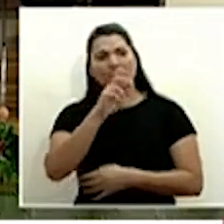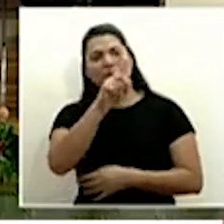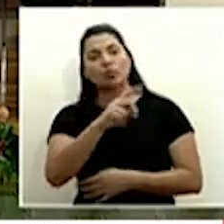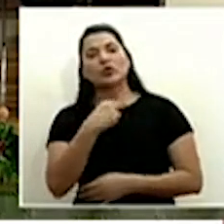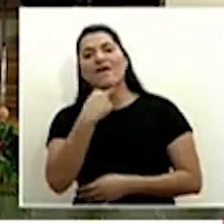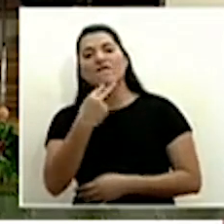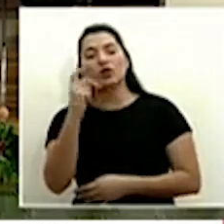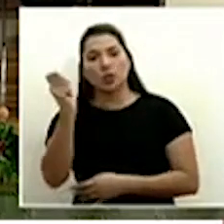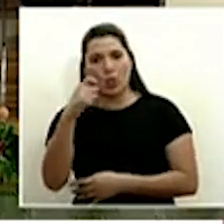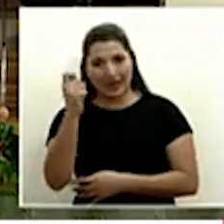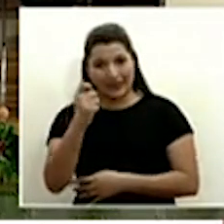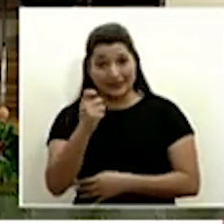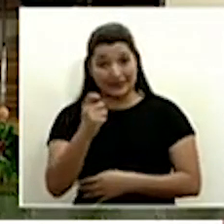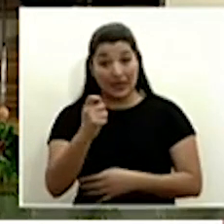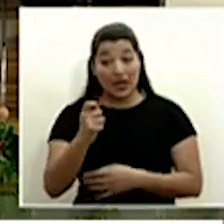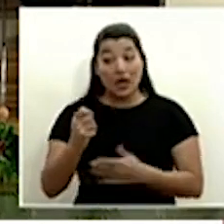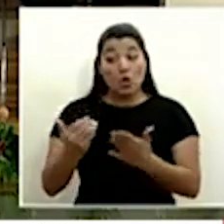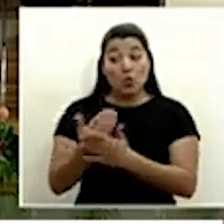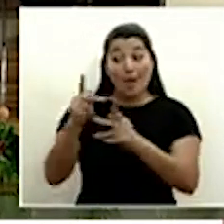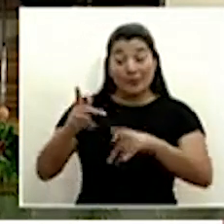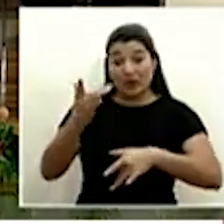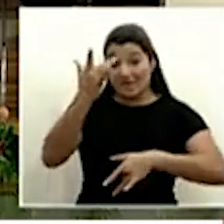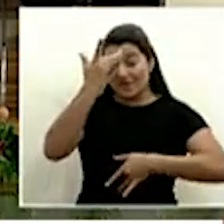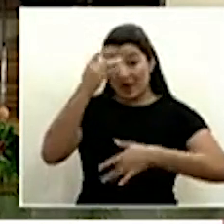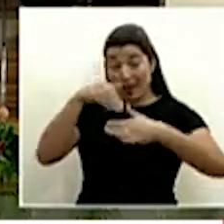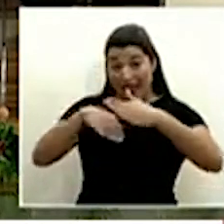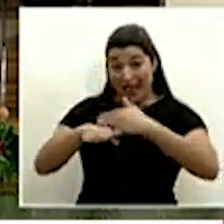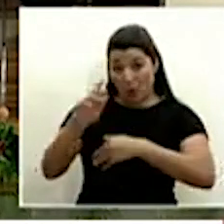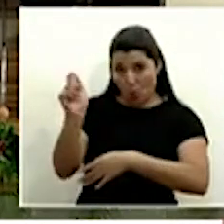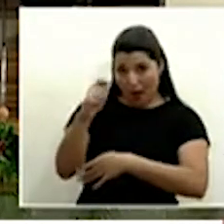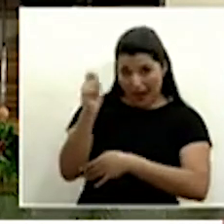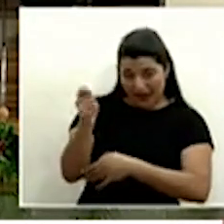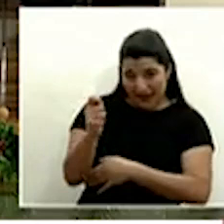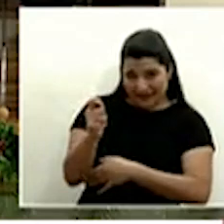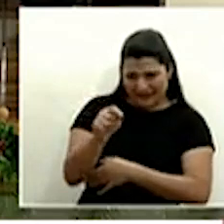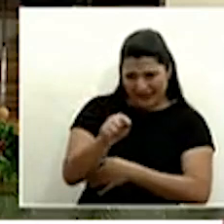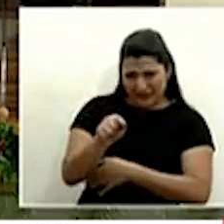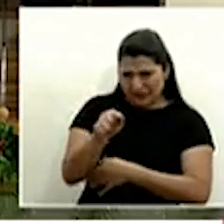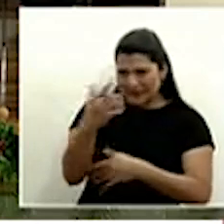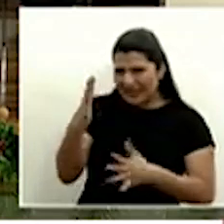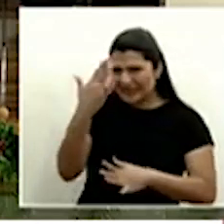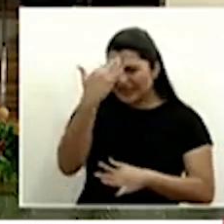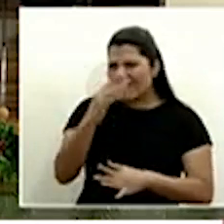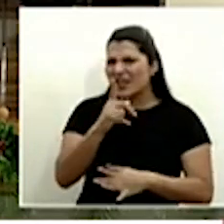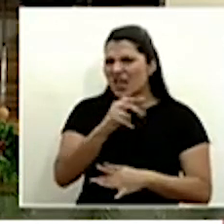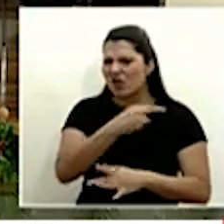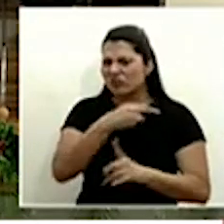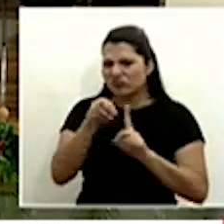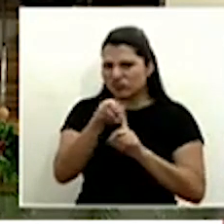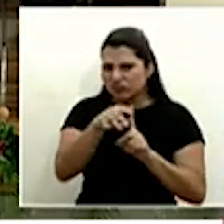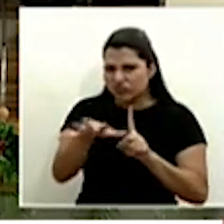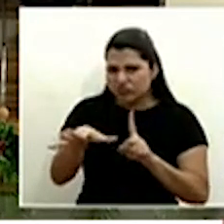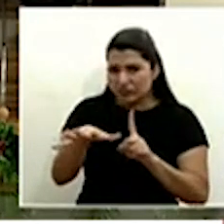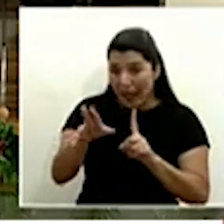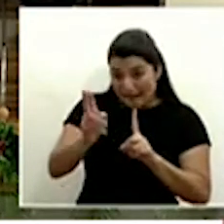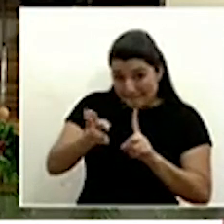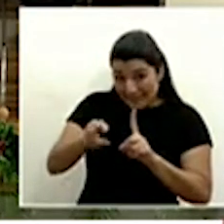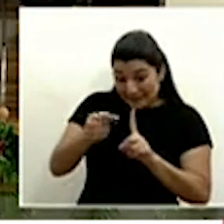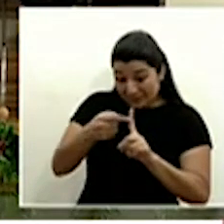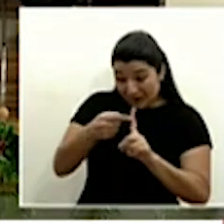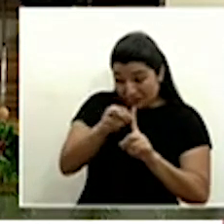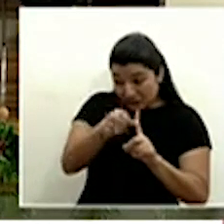los nuevos casos en Guanacaste tienen dos tienen todos el nexo identificado comparten el mismo nexo